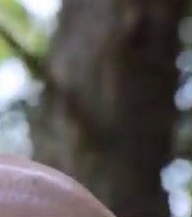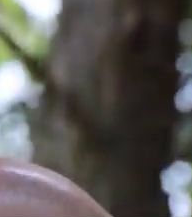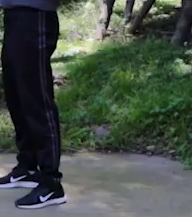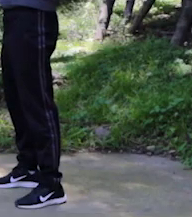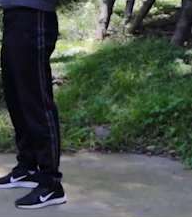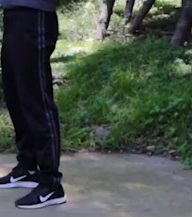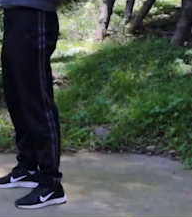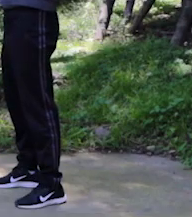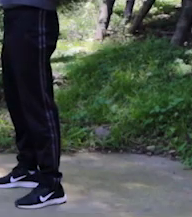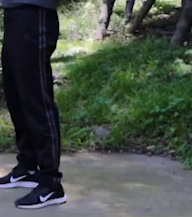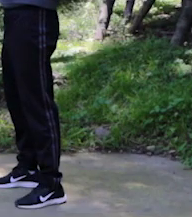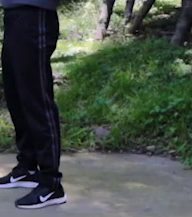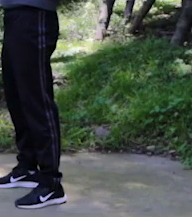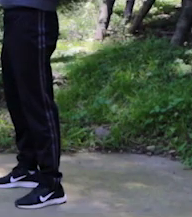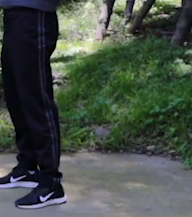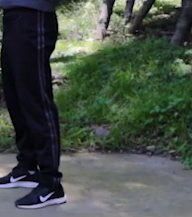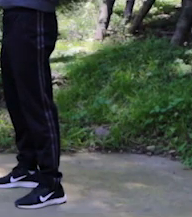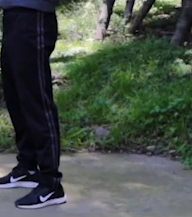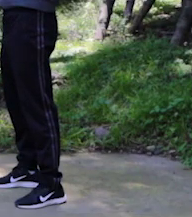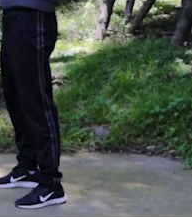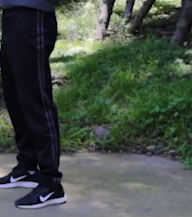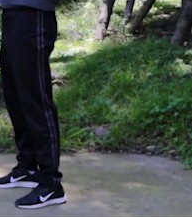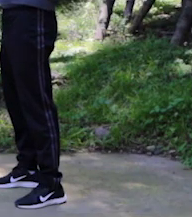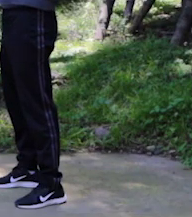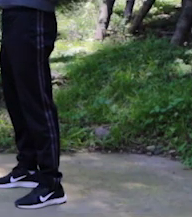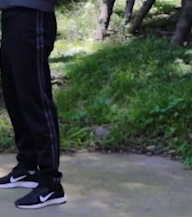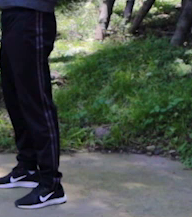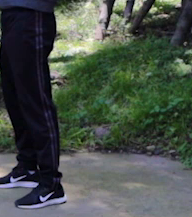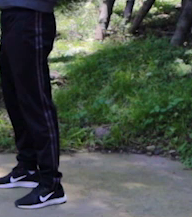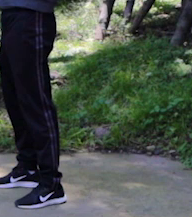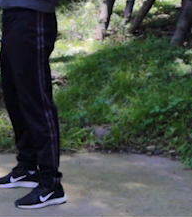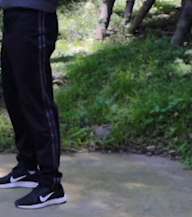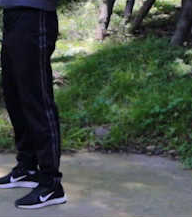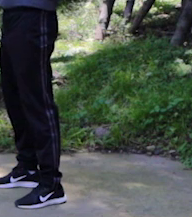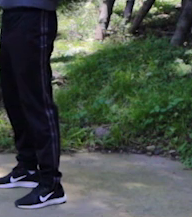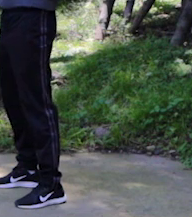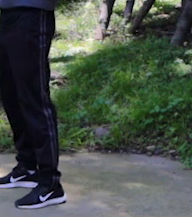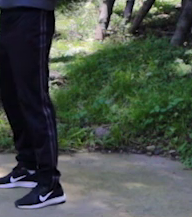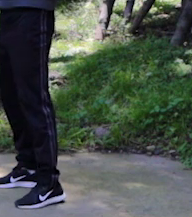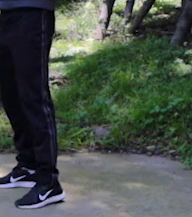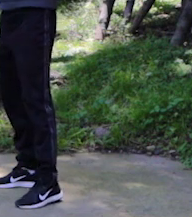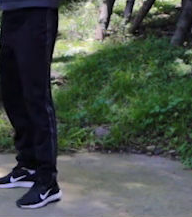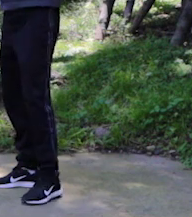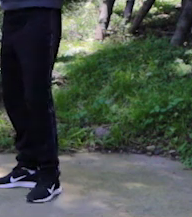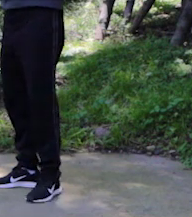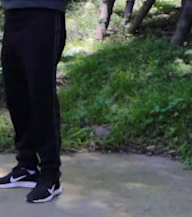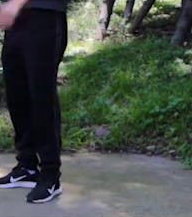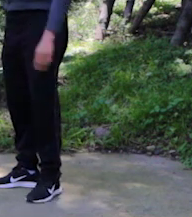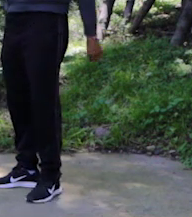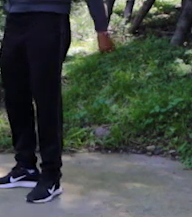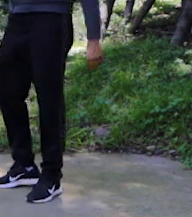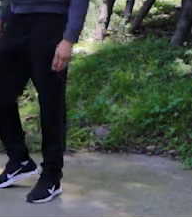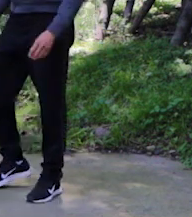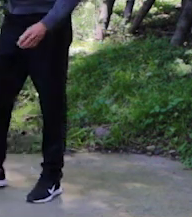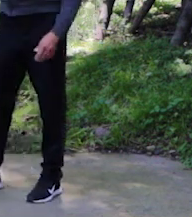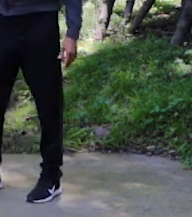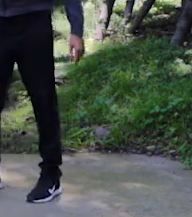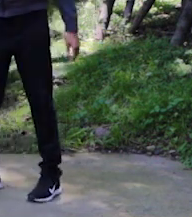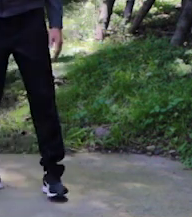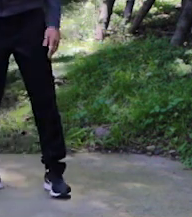bien, perfecto. Exacto, así es. Así es. Ok, perfecto. Ahora vamos a hacer la demostración.